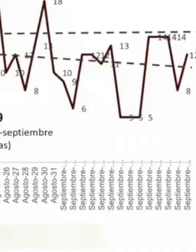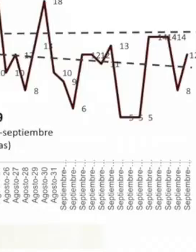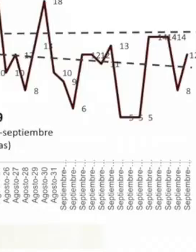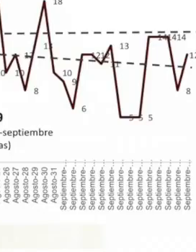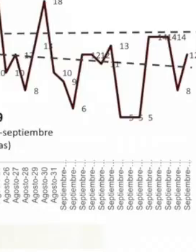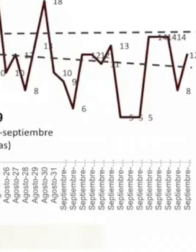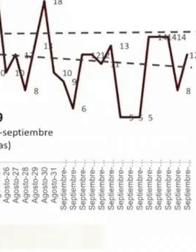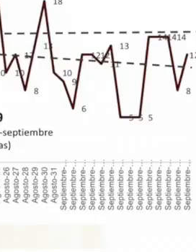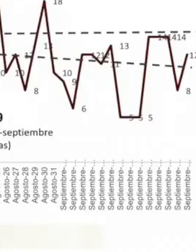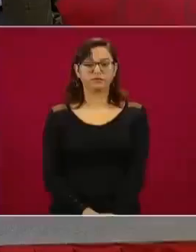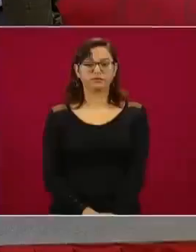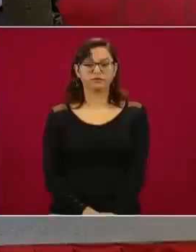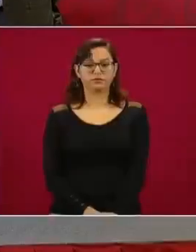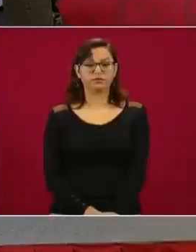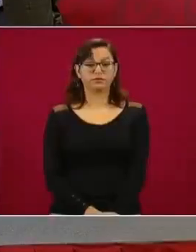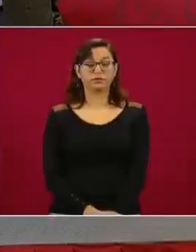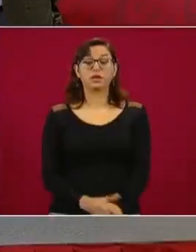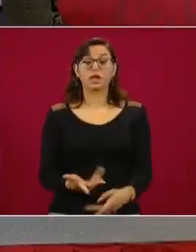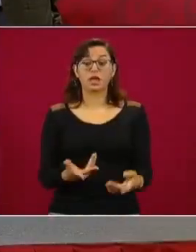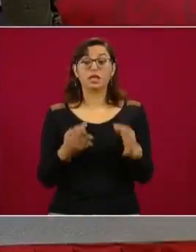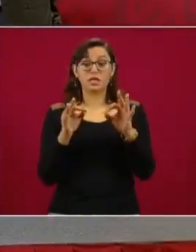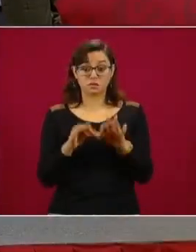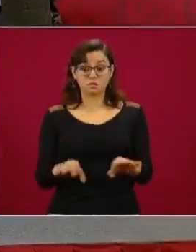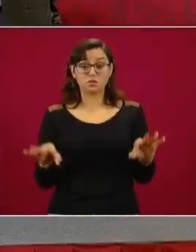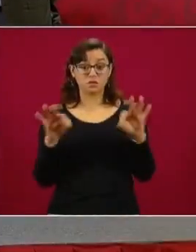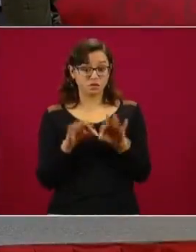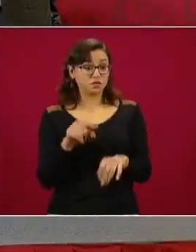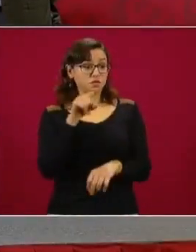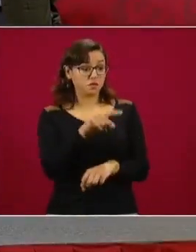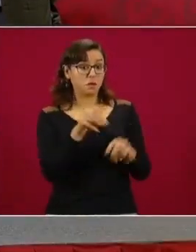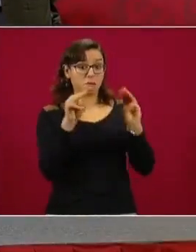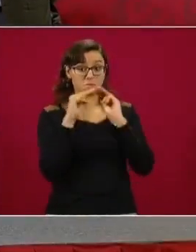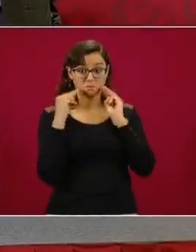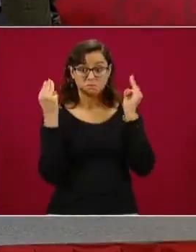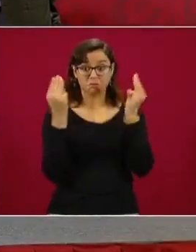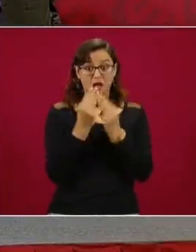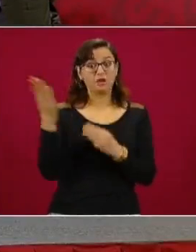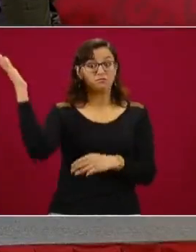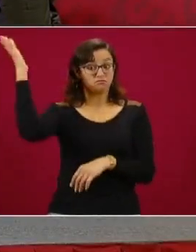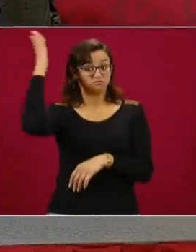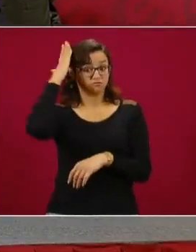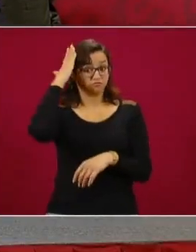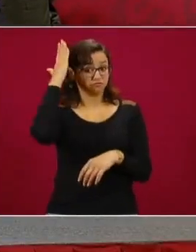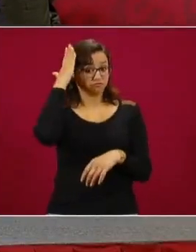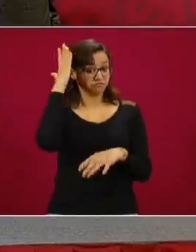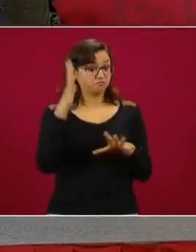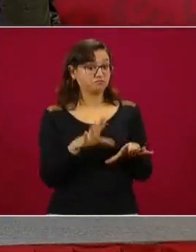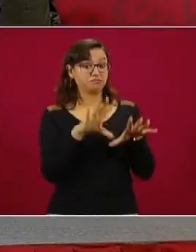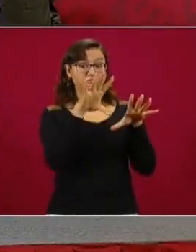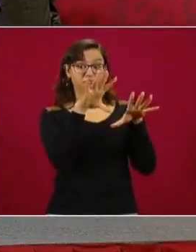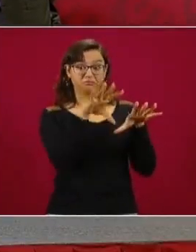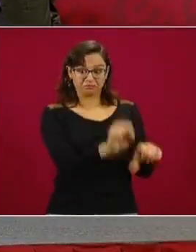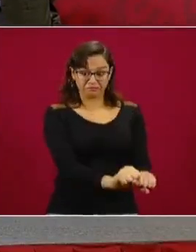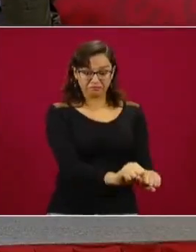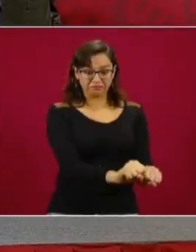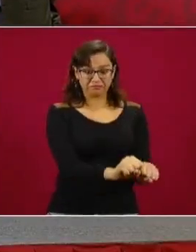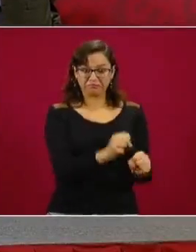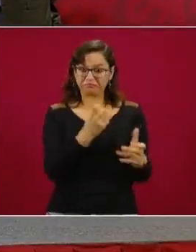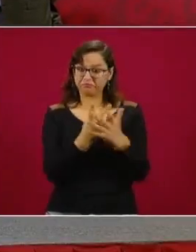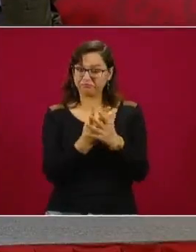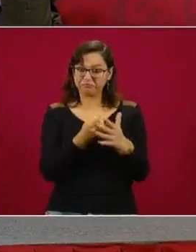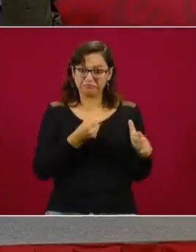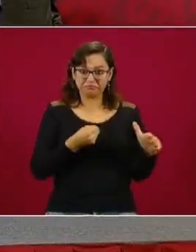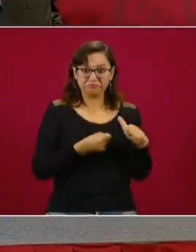al detener al líder de una organización criminal viene un debilitamiento que